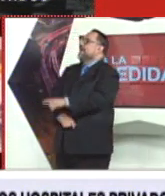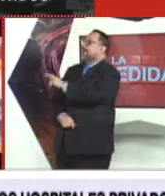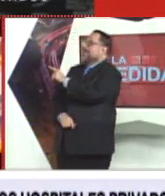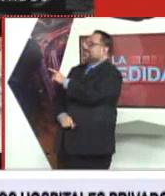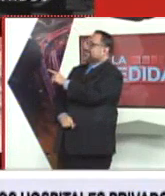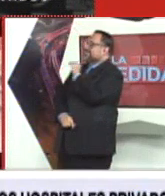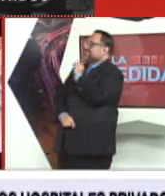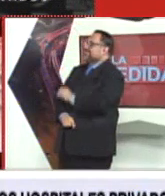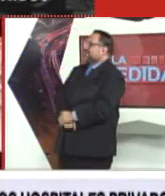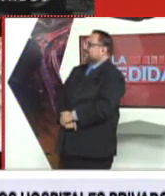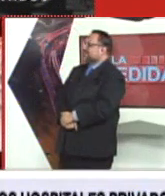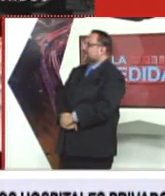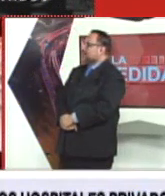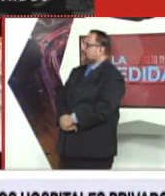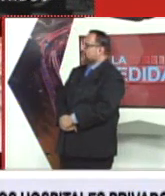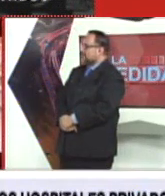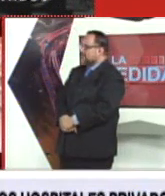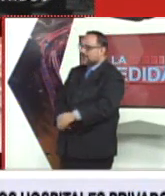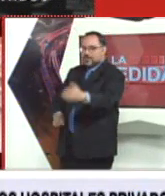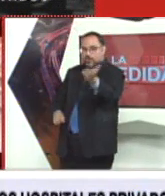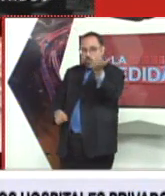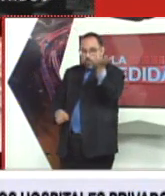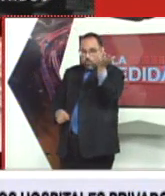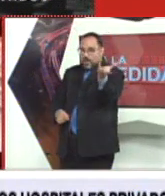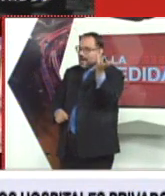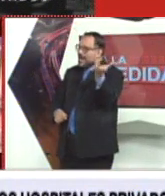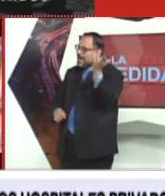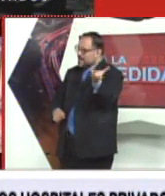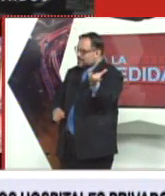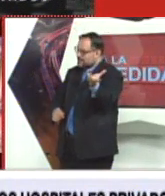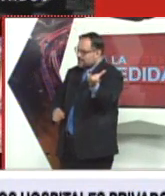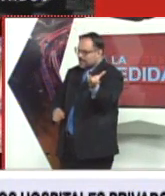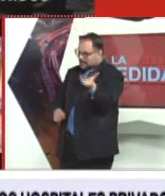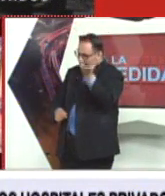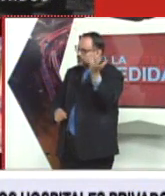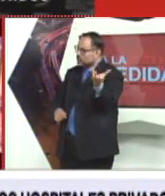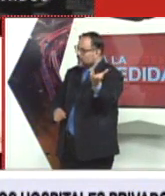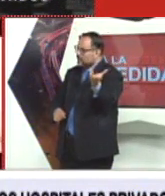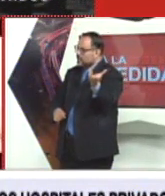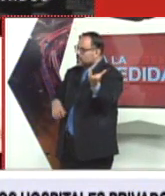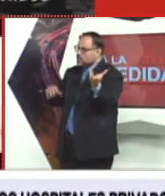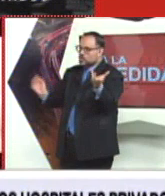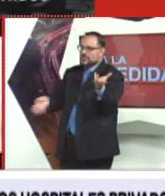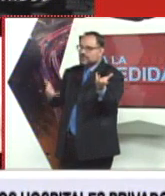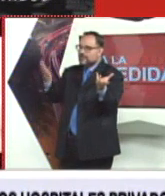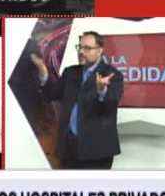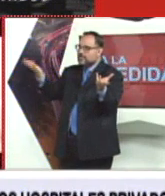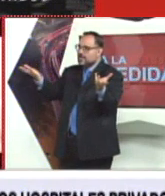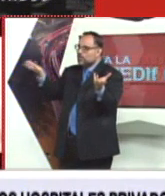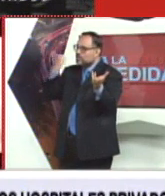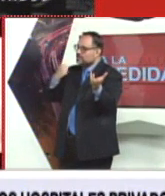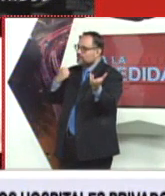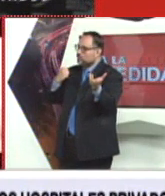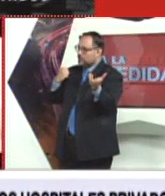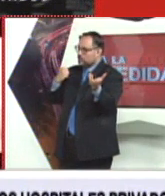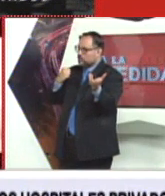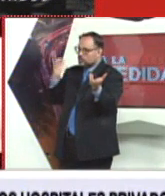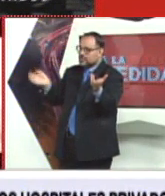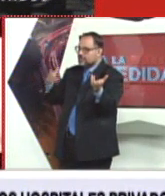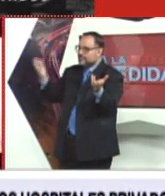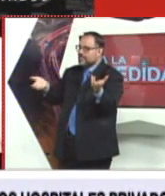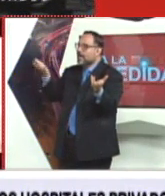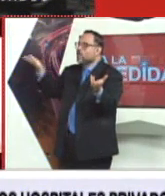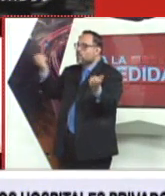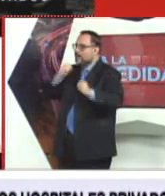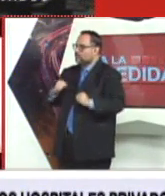eso al final Exactamente aprovecharse Una ganancia razonable no significa ya una especulación